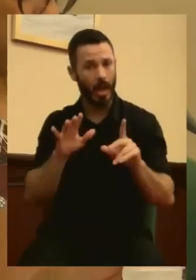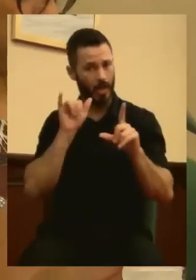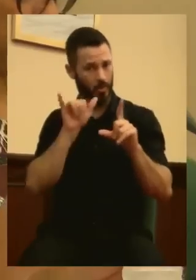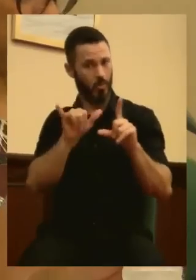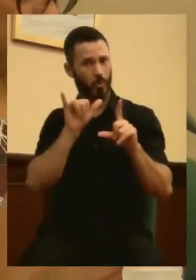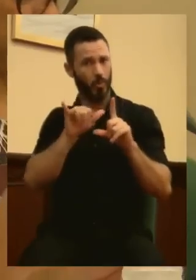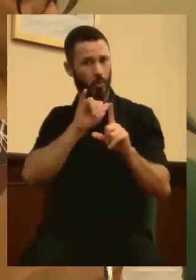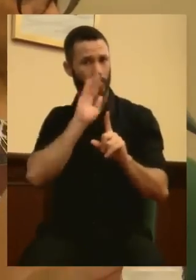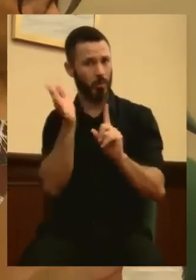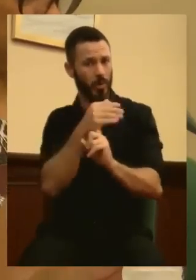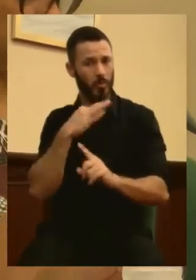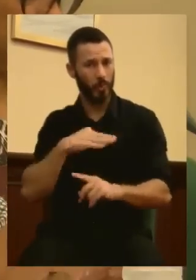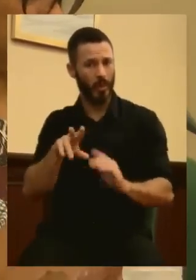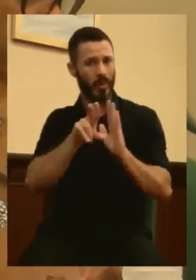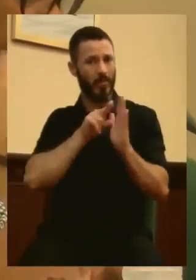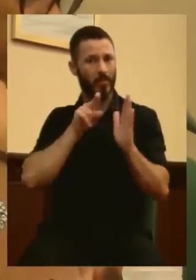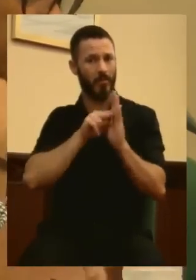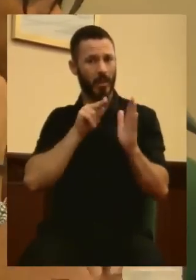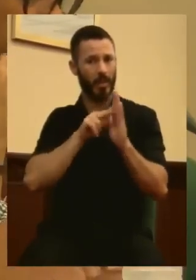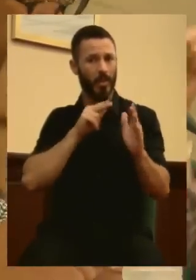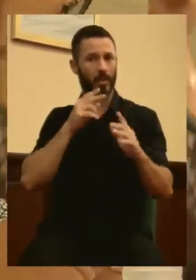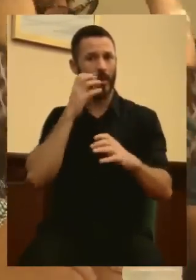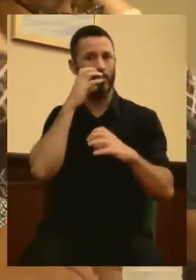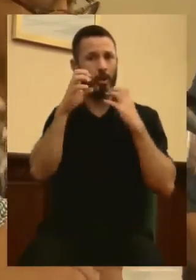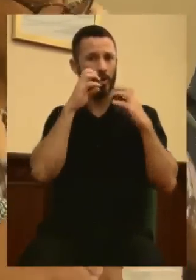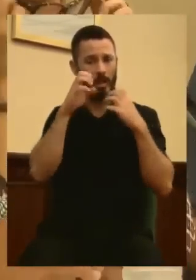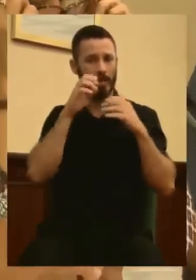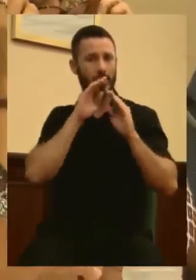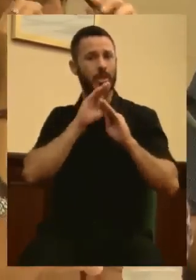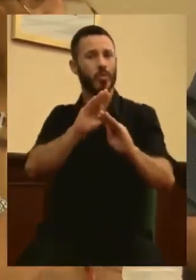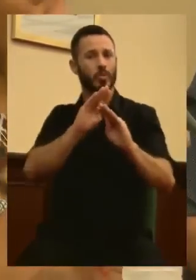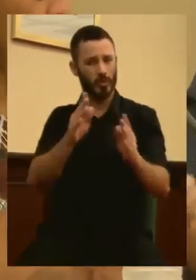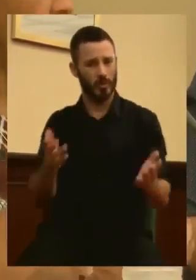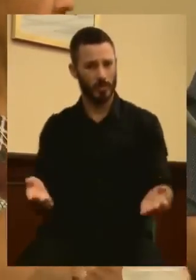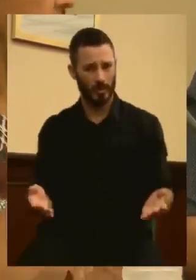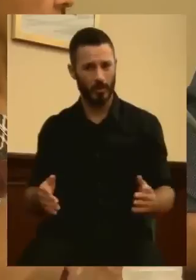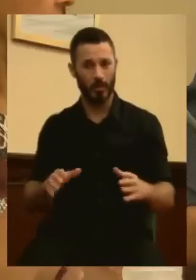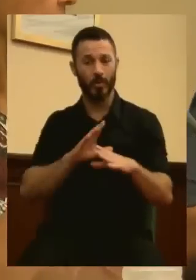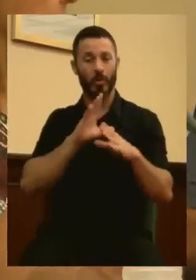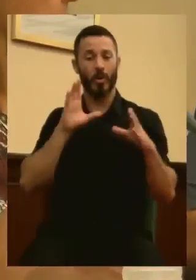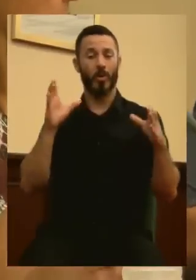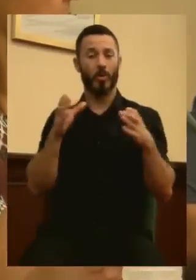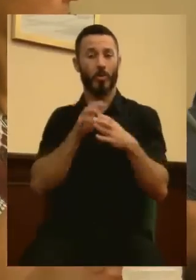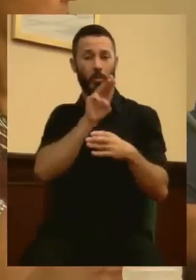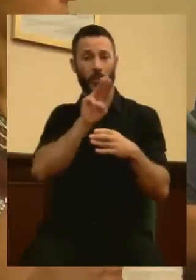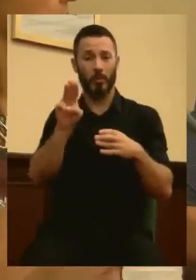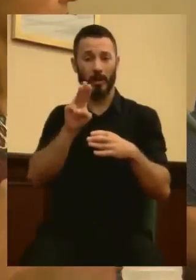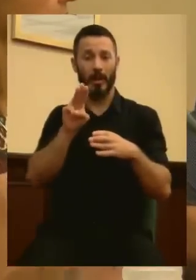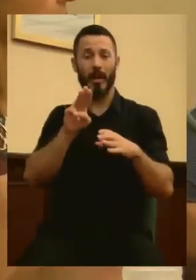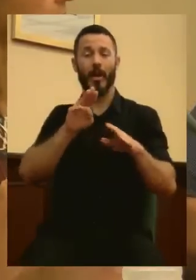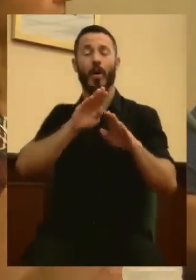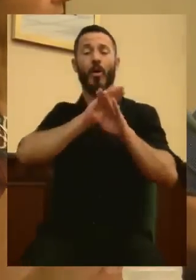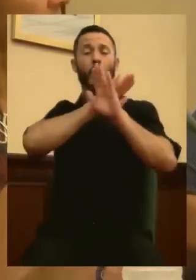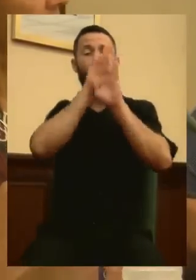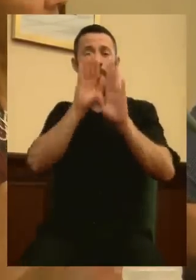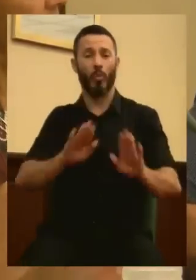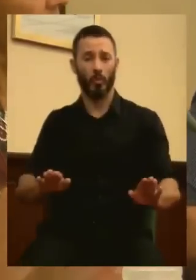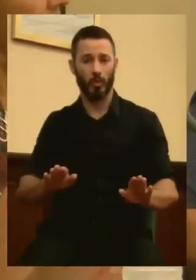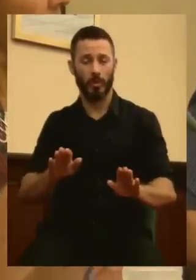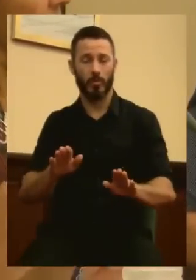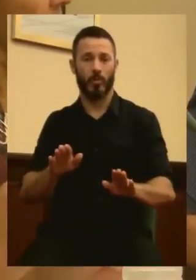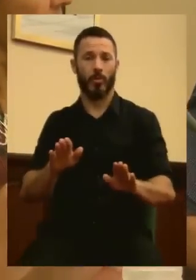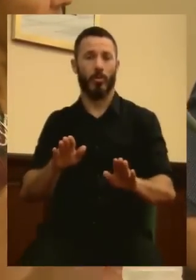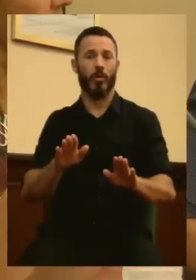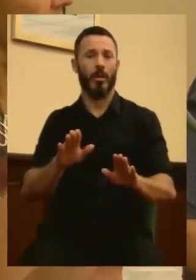vídeos que acreditan las protestas que ustedes enfrentaron en su última etapa de gobierno. Así que no quieran vendernos ahora pulpo como